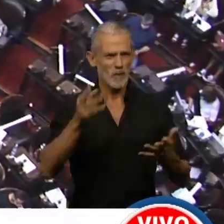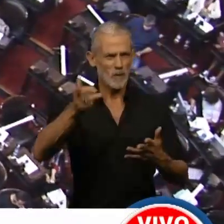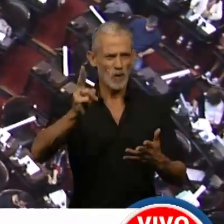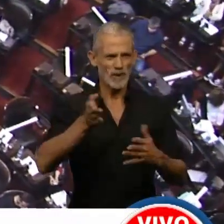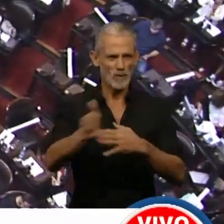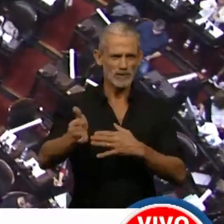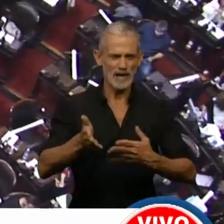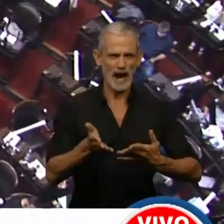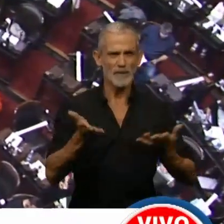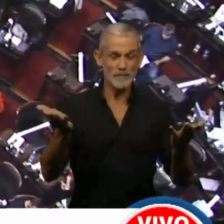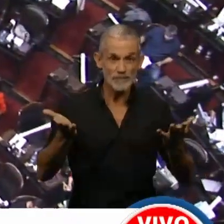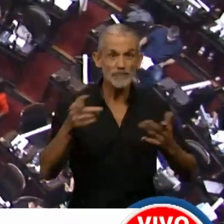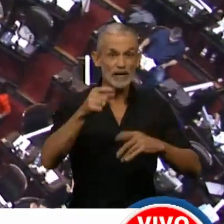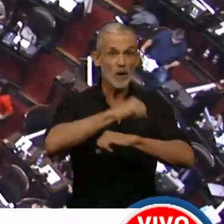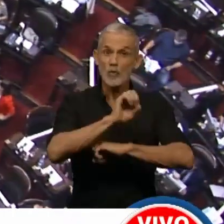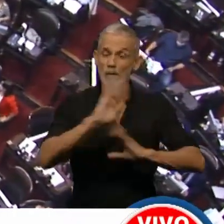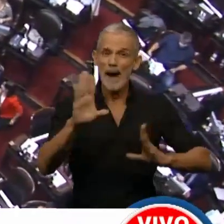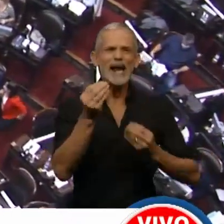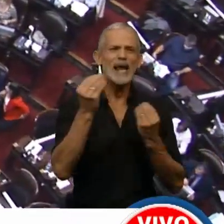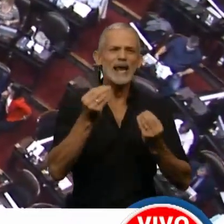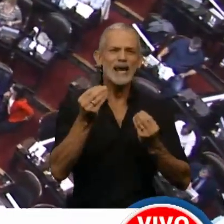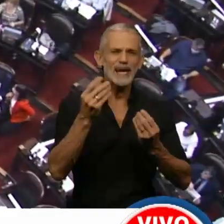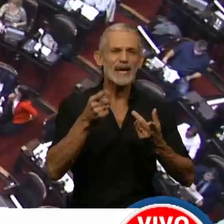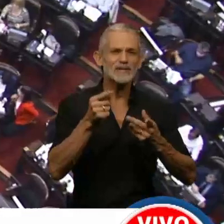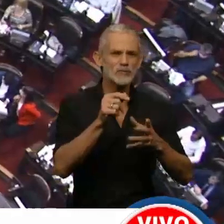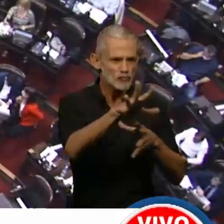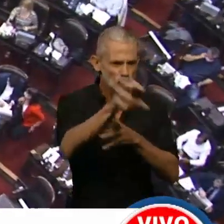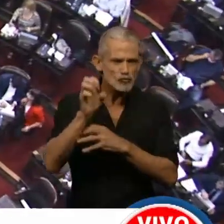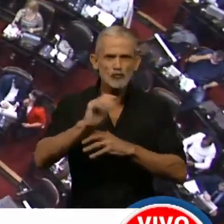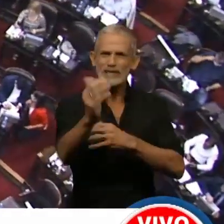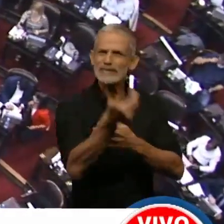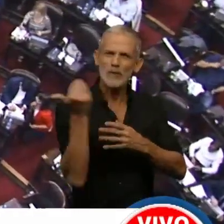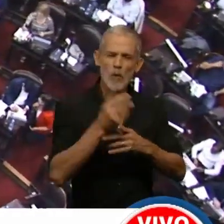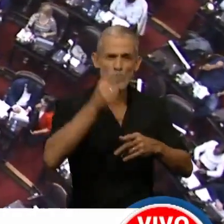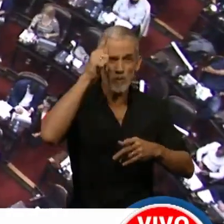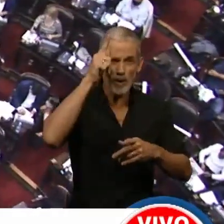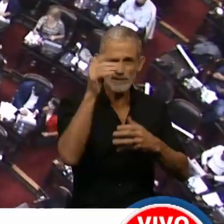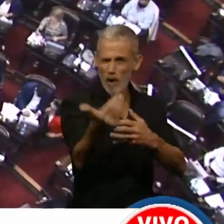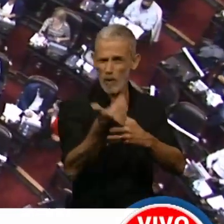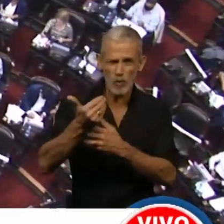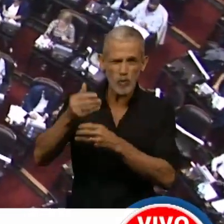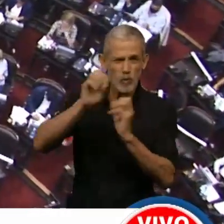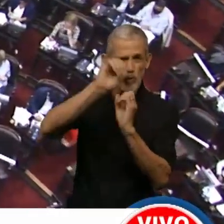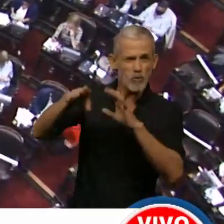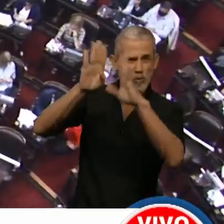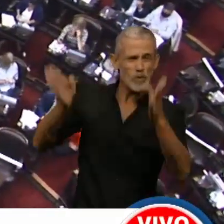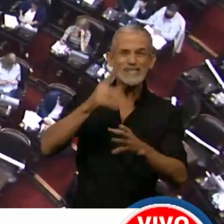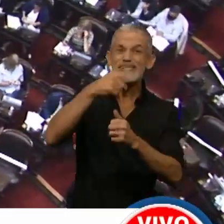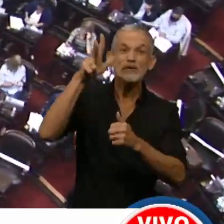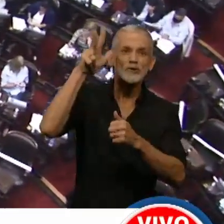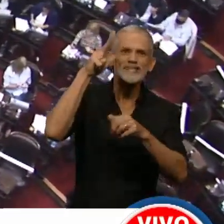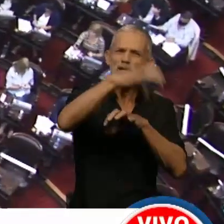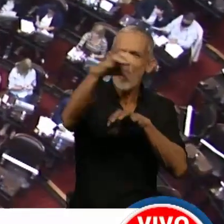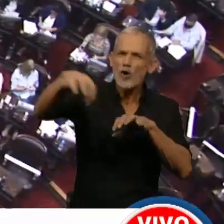Inhabilidad moral es avalar que se chupe a la gente a la una de la mañana sino de judicial y llevarlo a uno de los 188